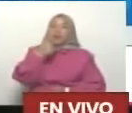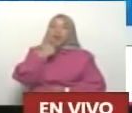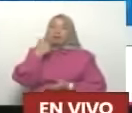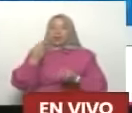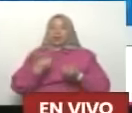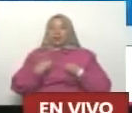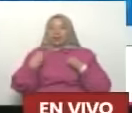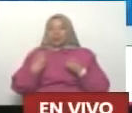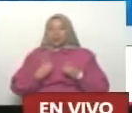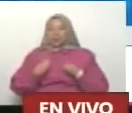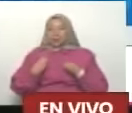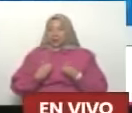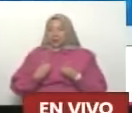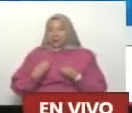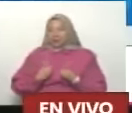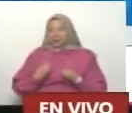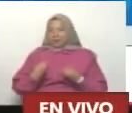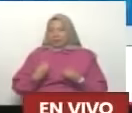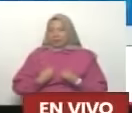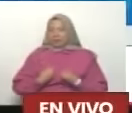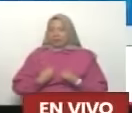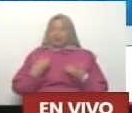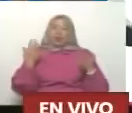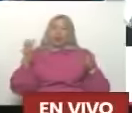ay, ay, ay,